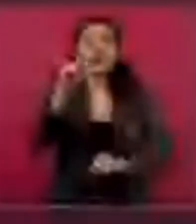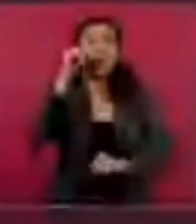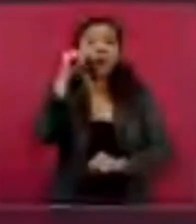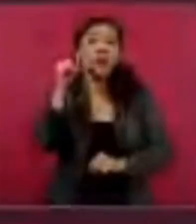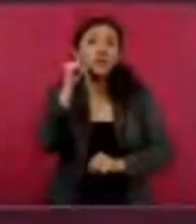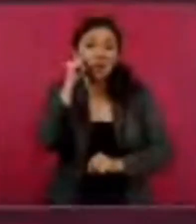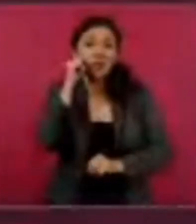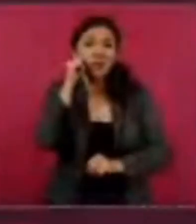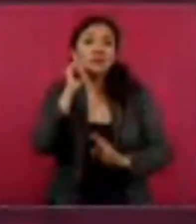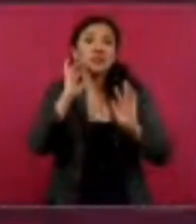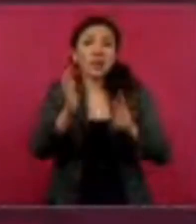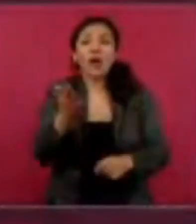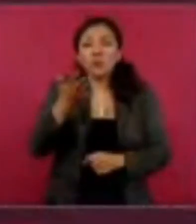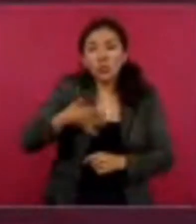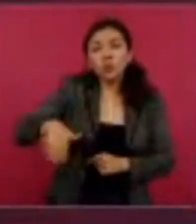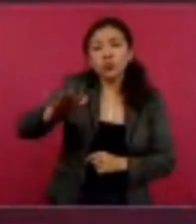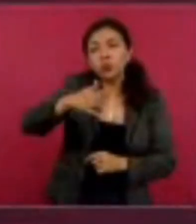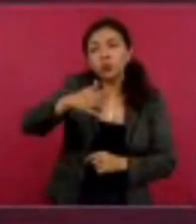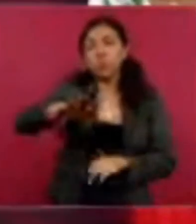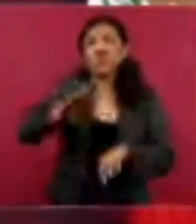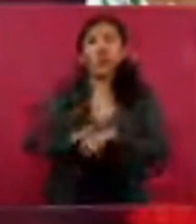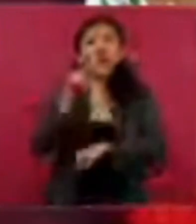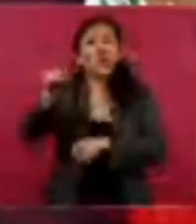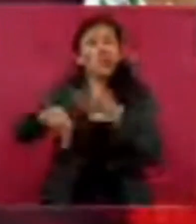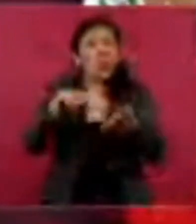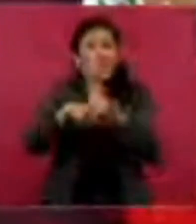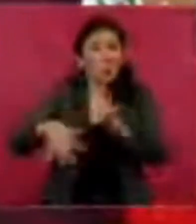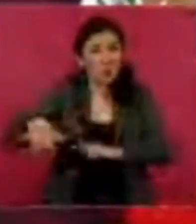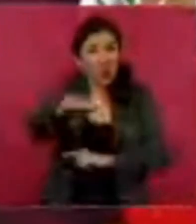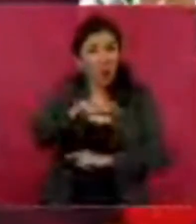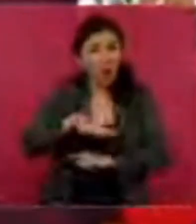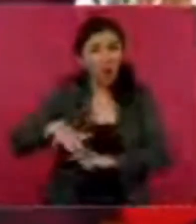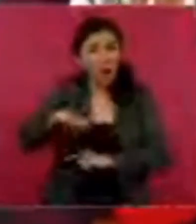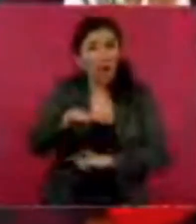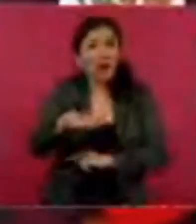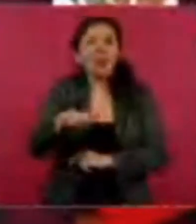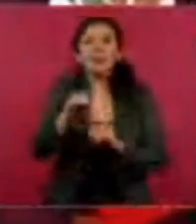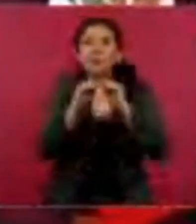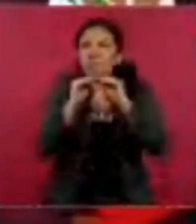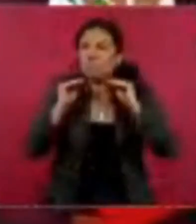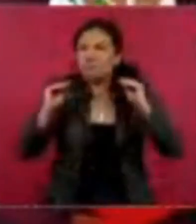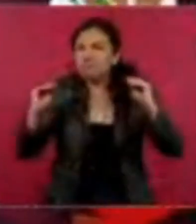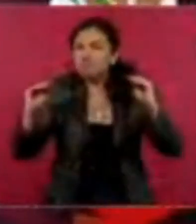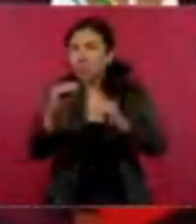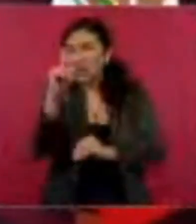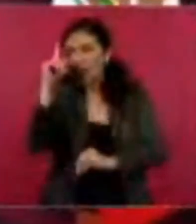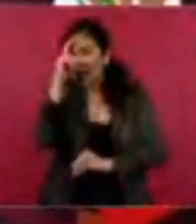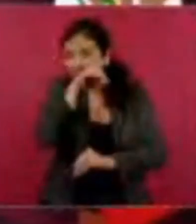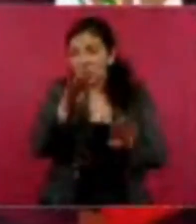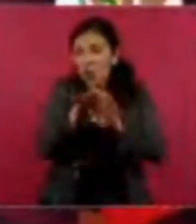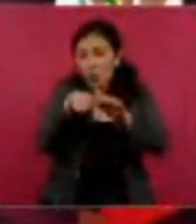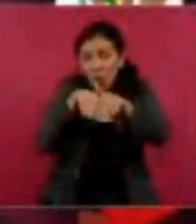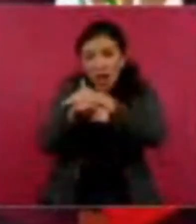empezó la búsqueda, porque además es una zona muy inhóspita, muy difícil,